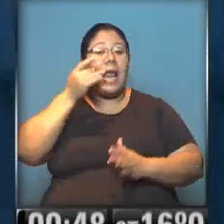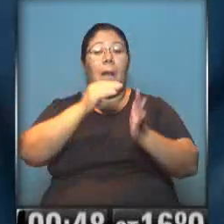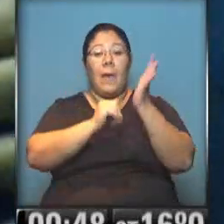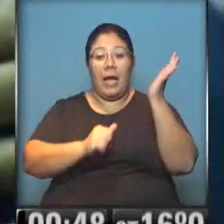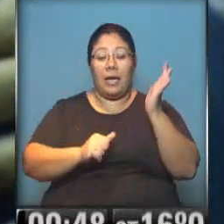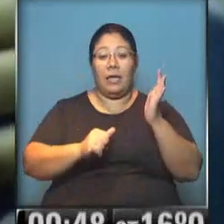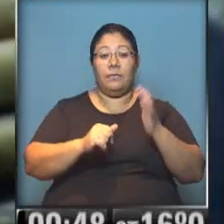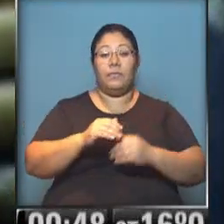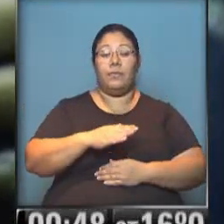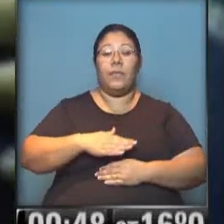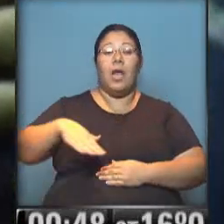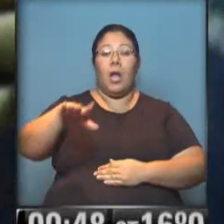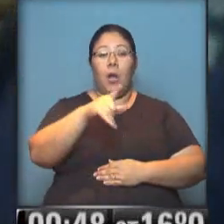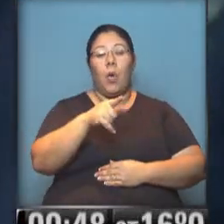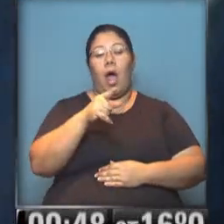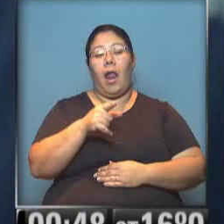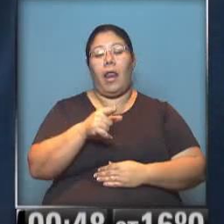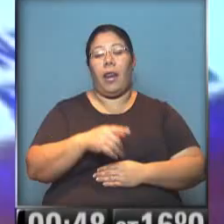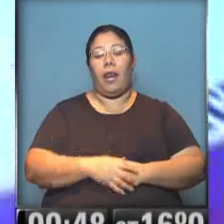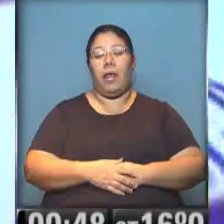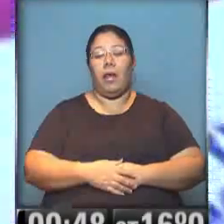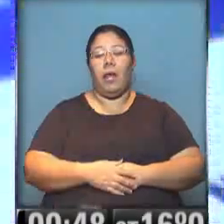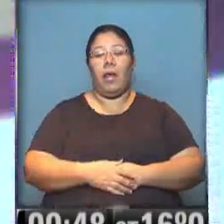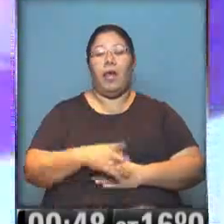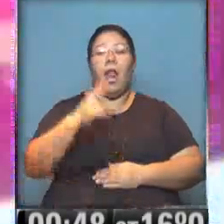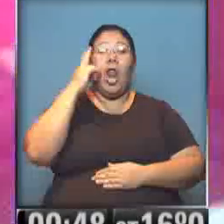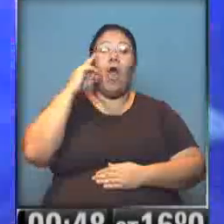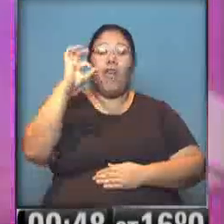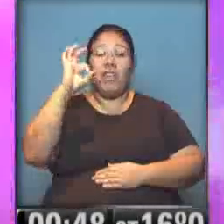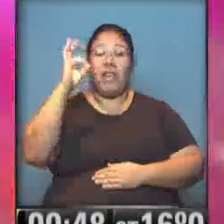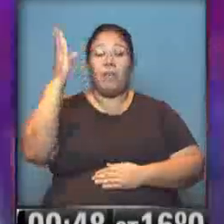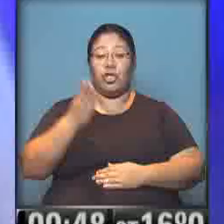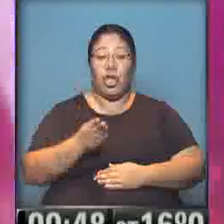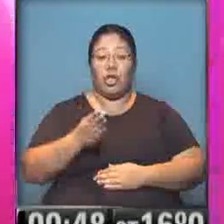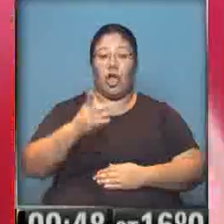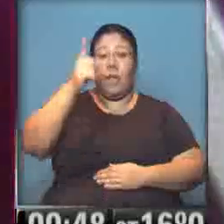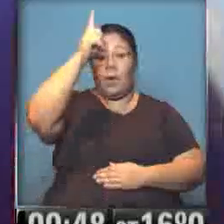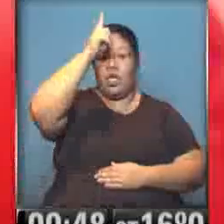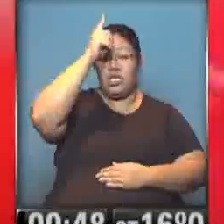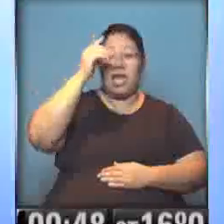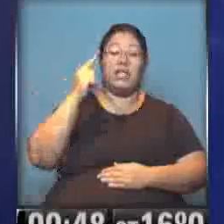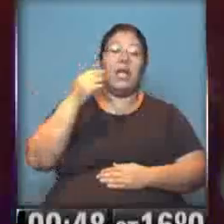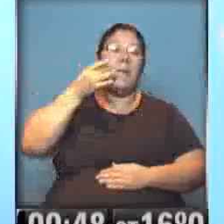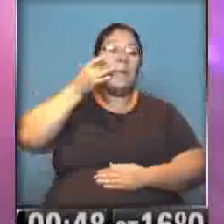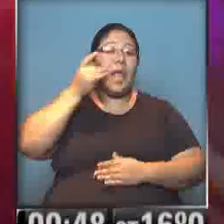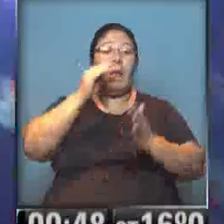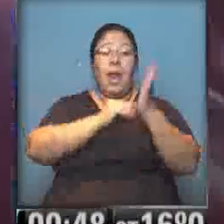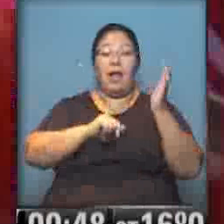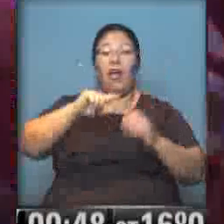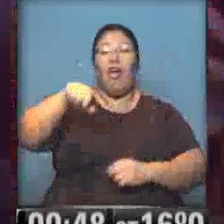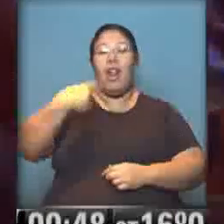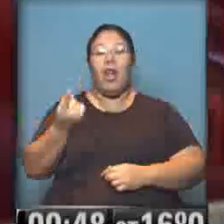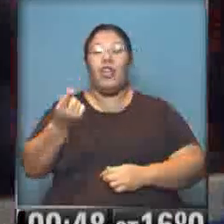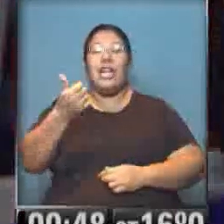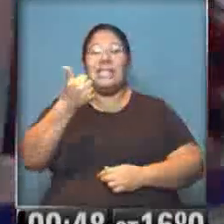Mike Brown, esto era muy claro. El 90% de los policías de Ferguson eran de raza blanca, y el 65%